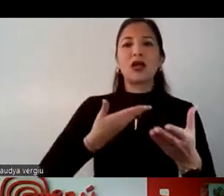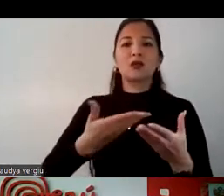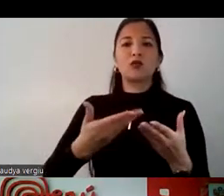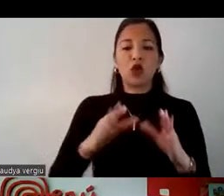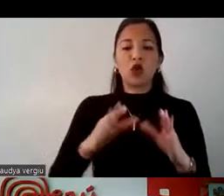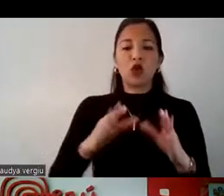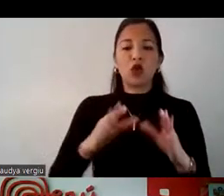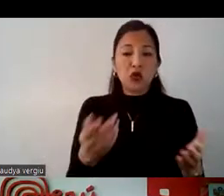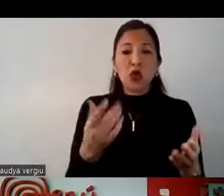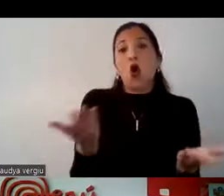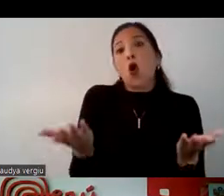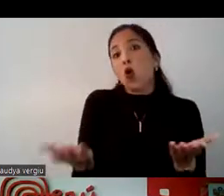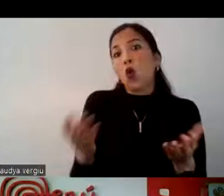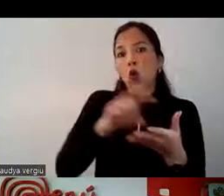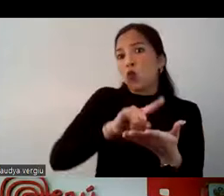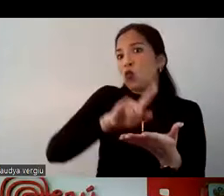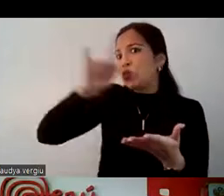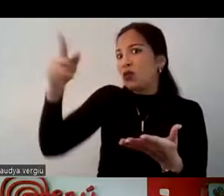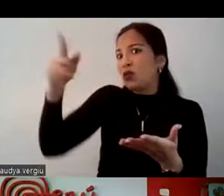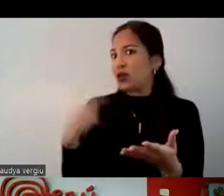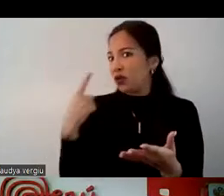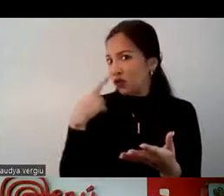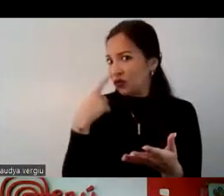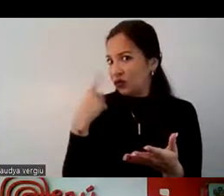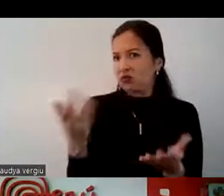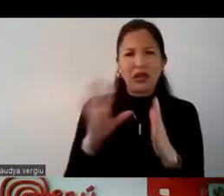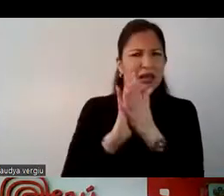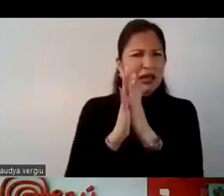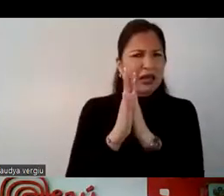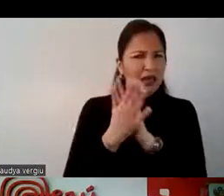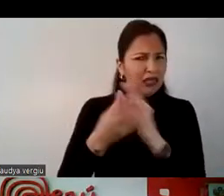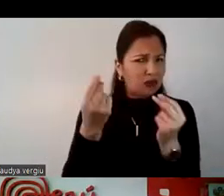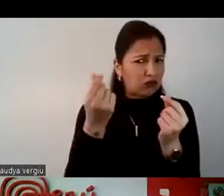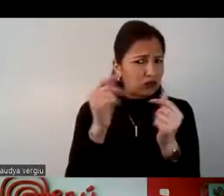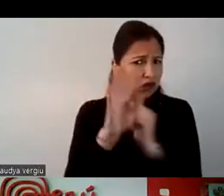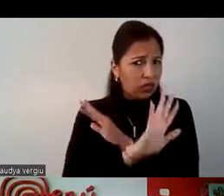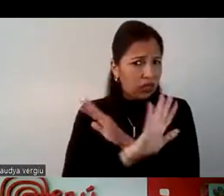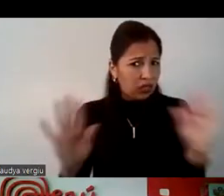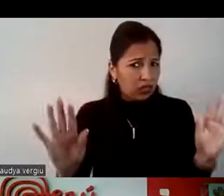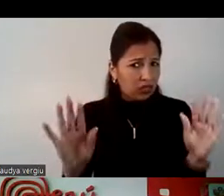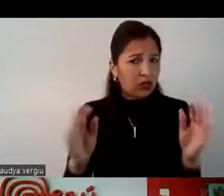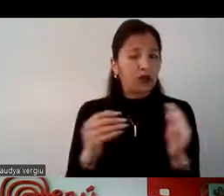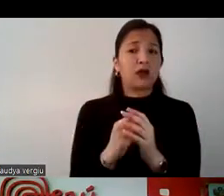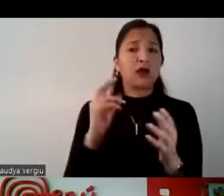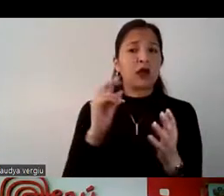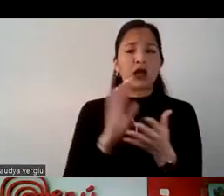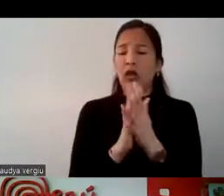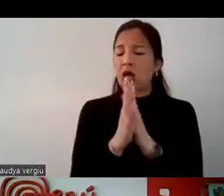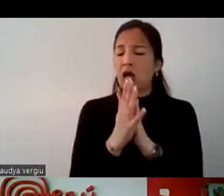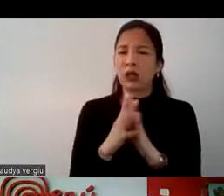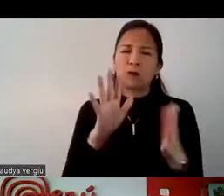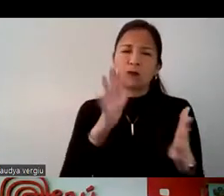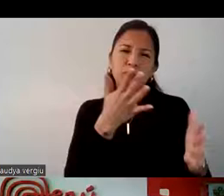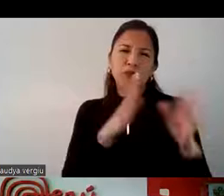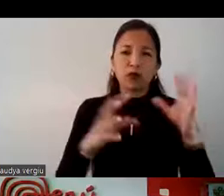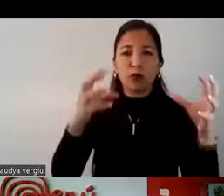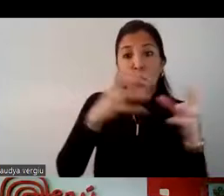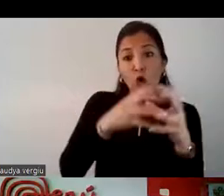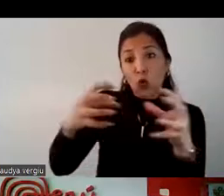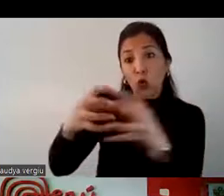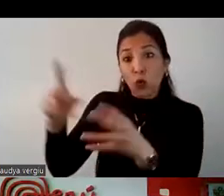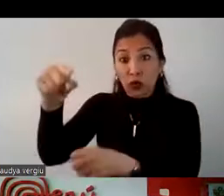o el destino que ellos tienen. Eso también de forma totalmente gratuita, normalmente los grupos que se forman son entre 12 a 15